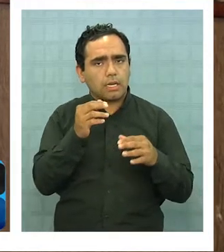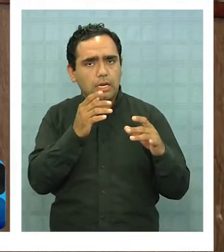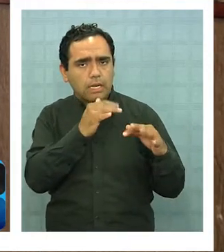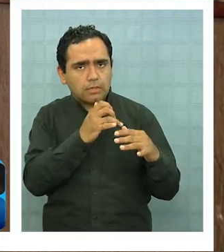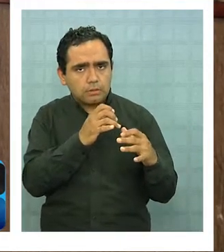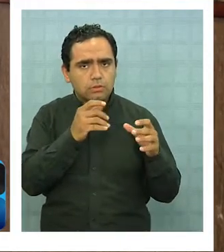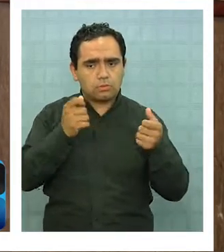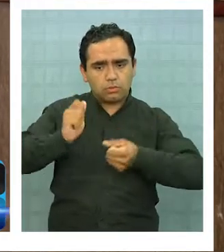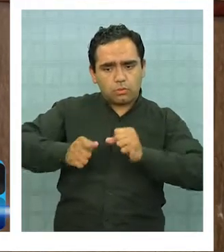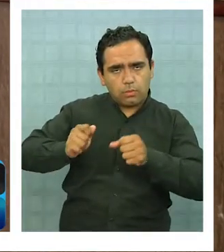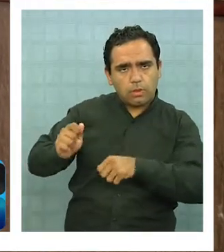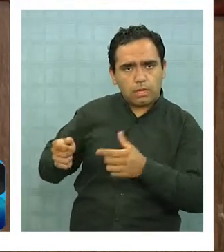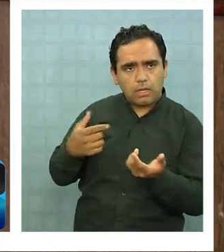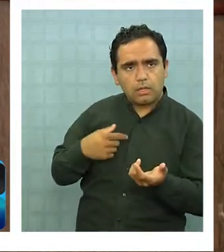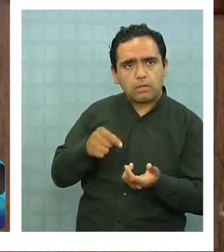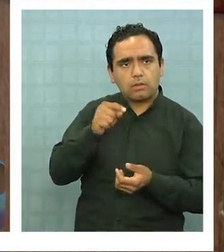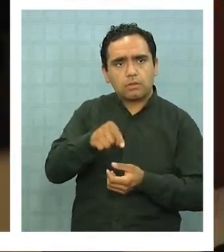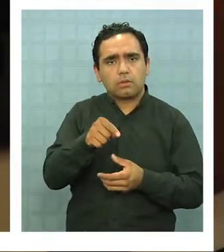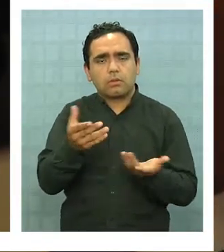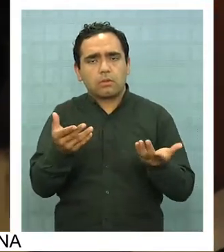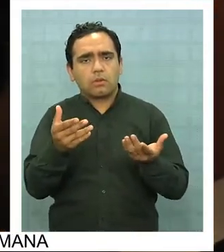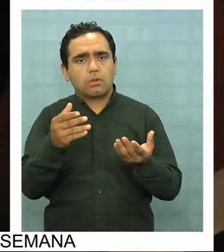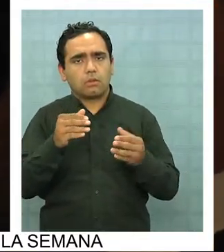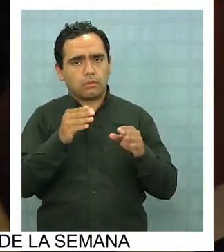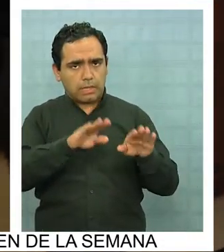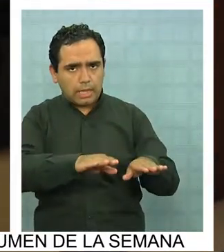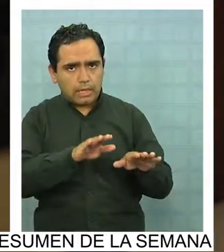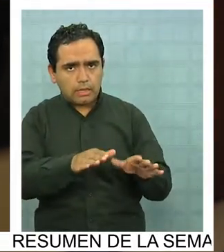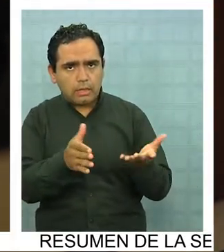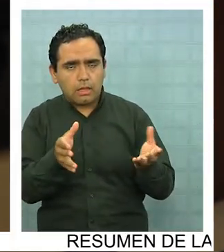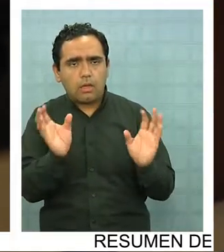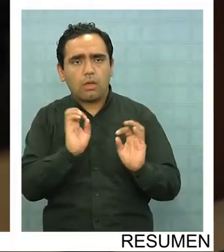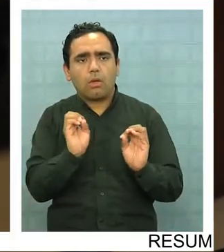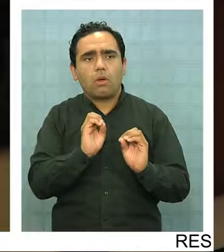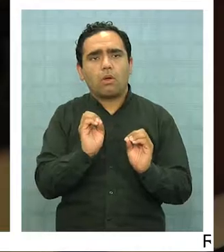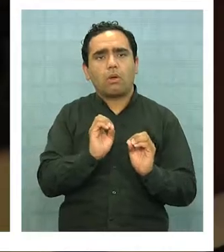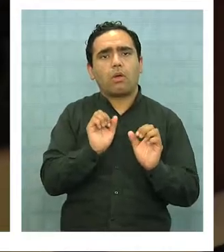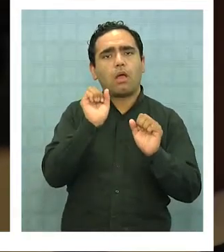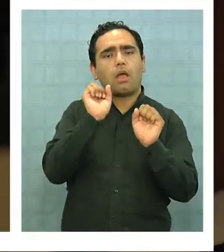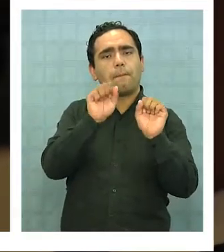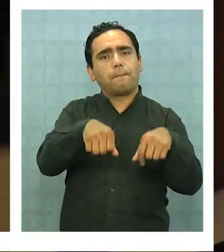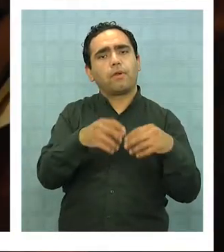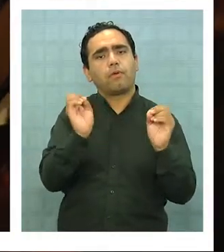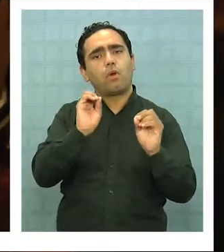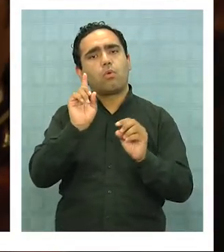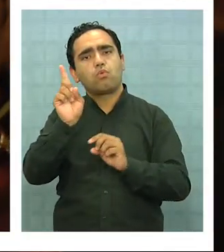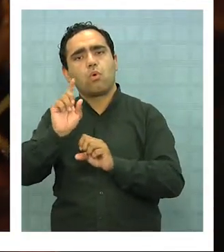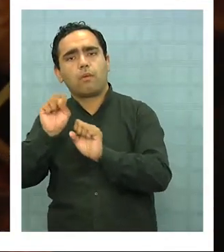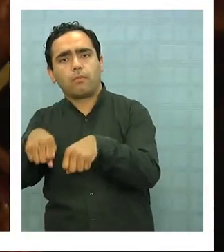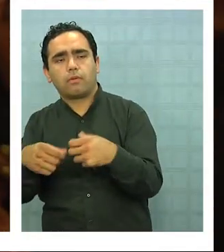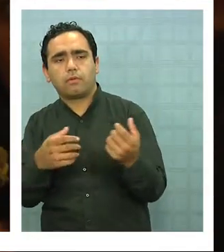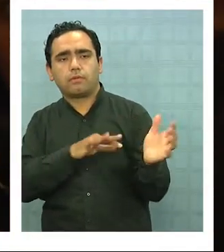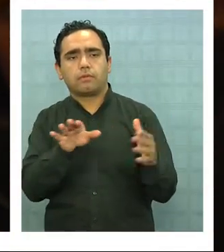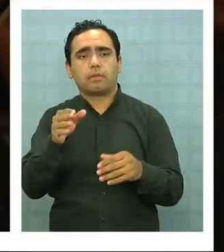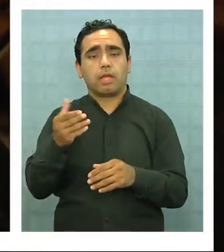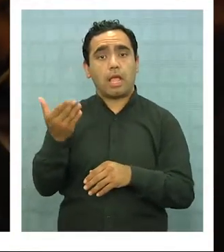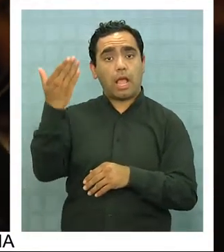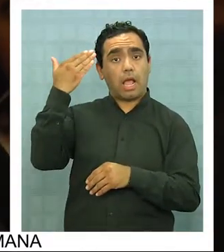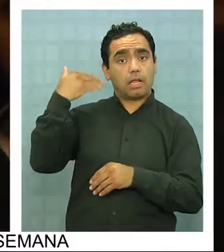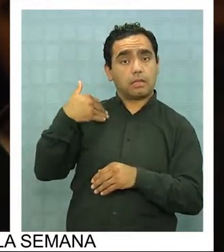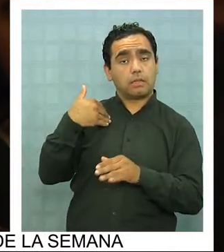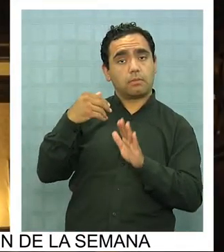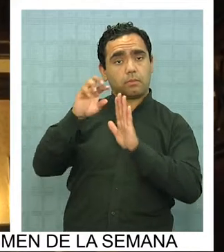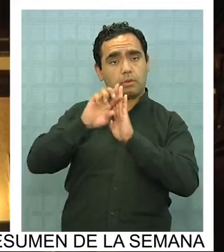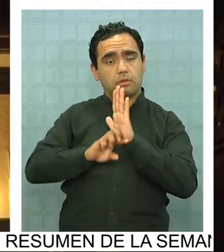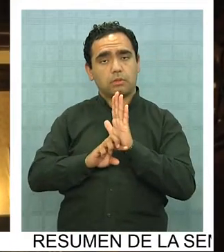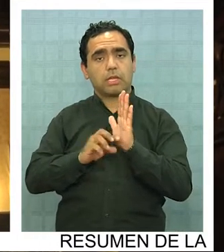funcionando después que se acabe este programa o este proyecto o no? Hay que dilucidar antes de definir si se va a aprobar o no se va aprobar el proyecto. El anterior proyecto de la Orquesta